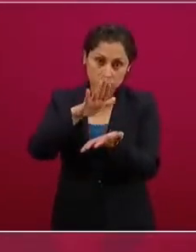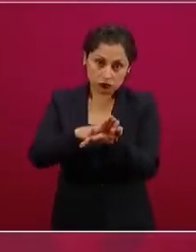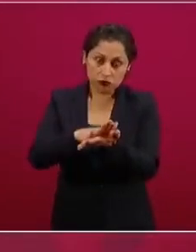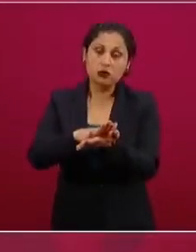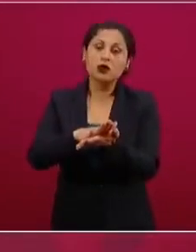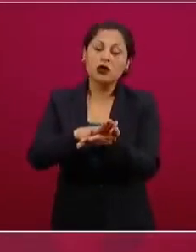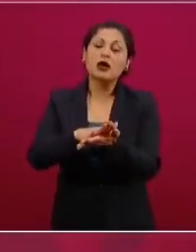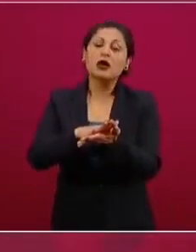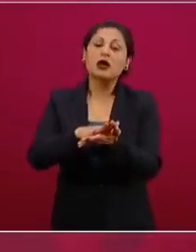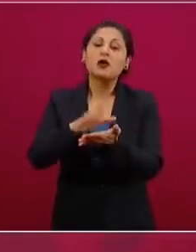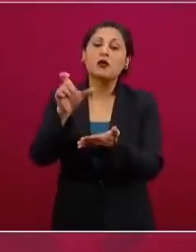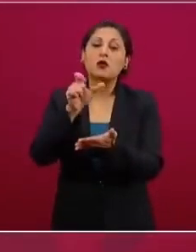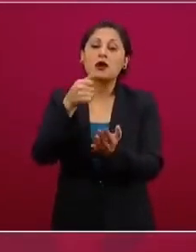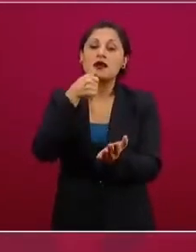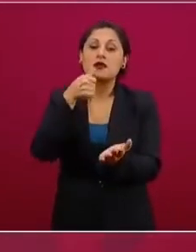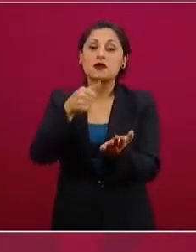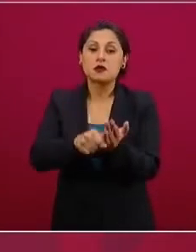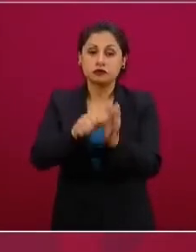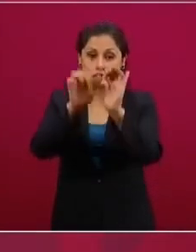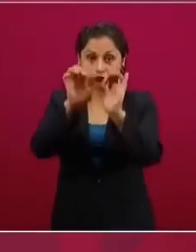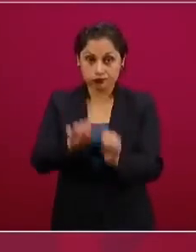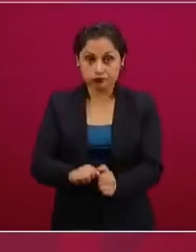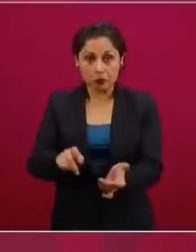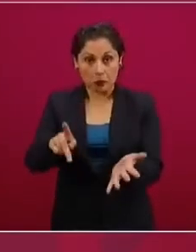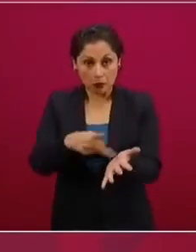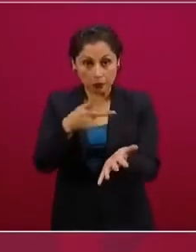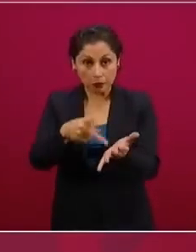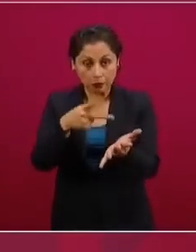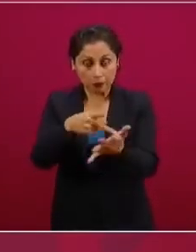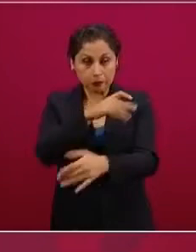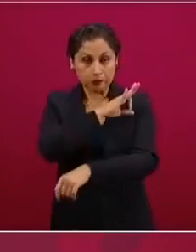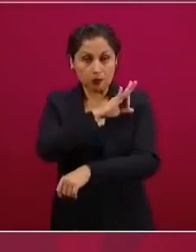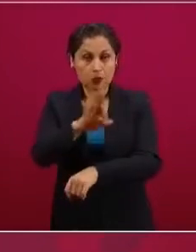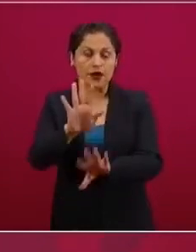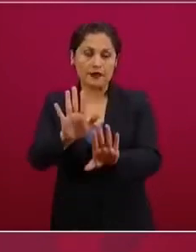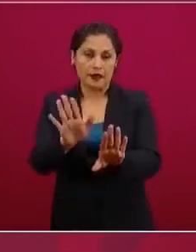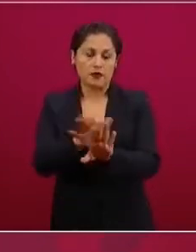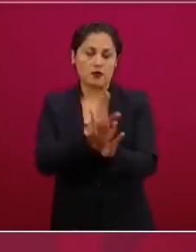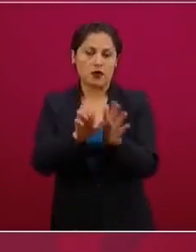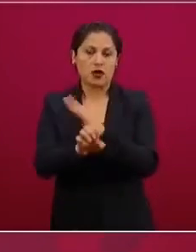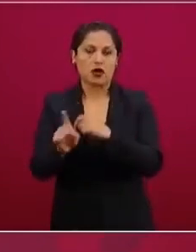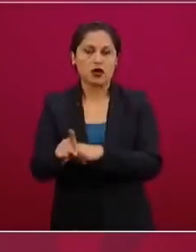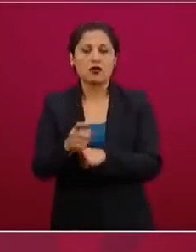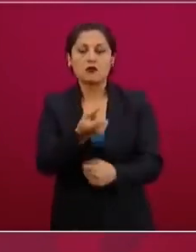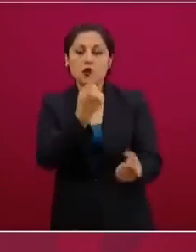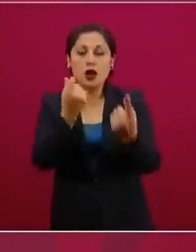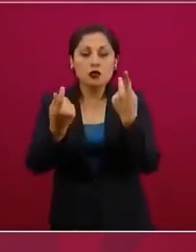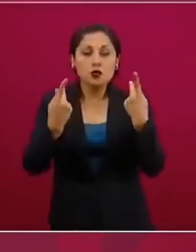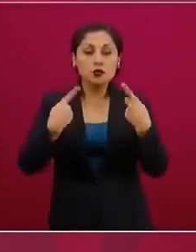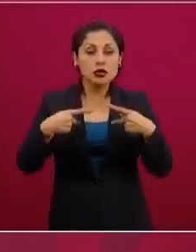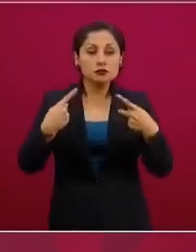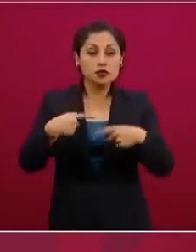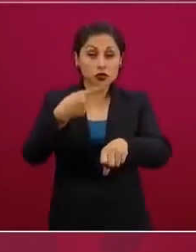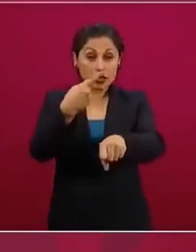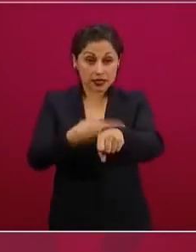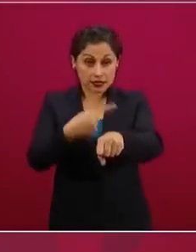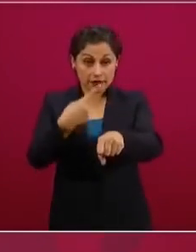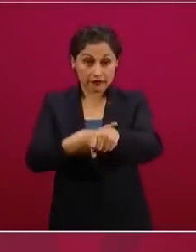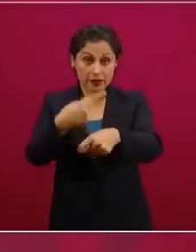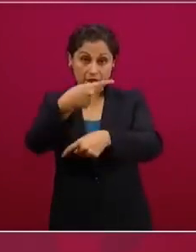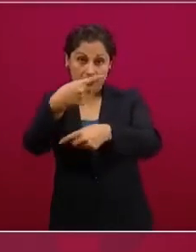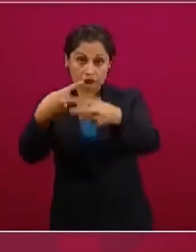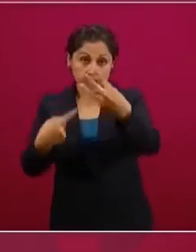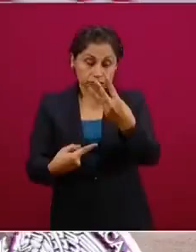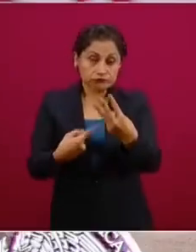para todos los pacientes que tienen un padecimiento que entra dentro de los grupos vulnerables.